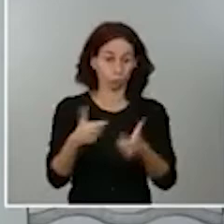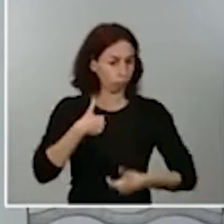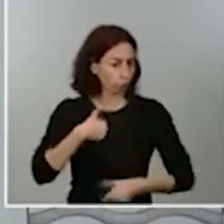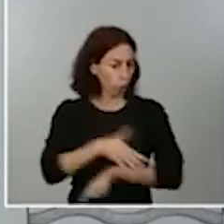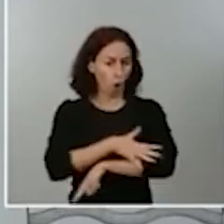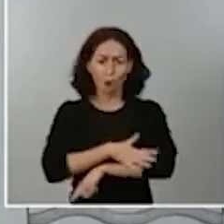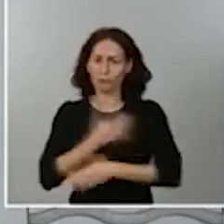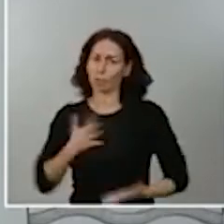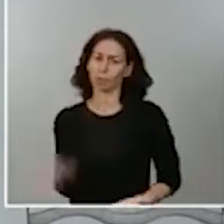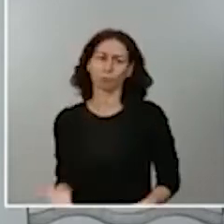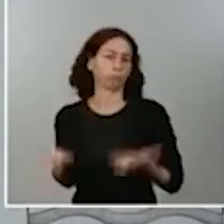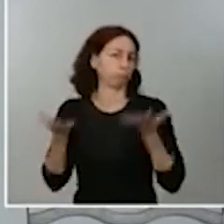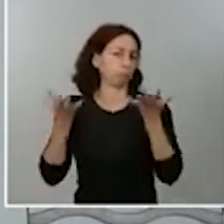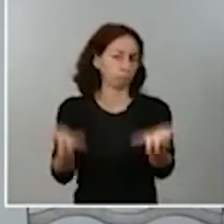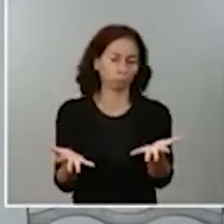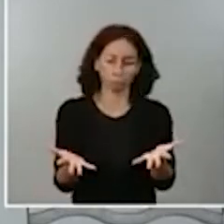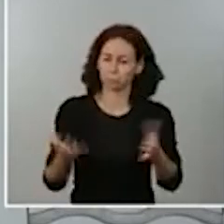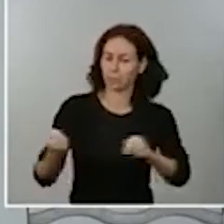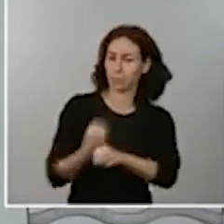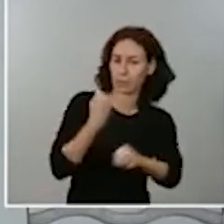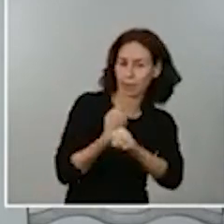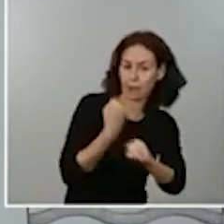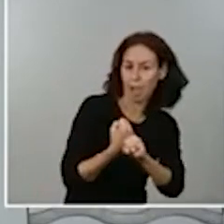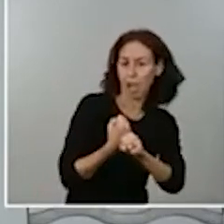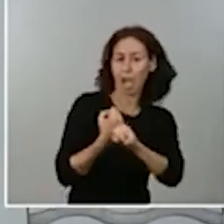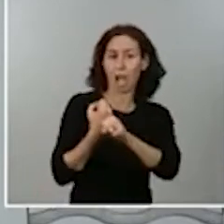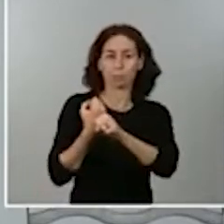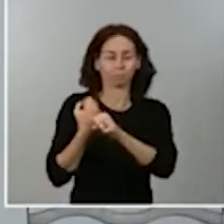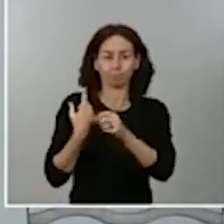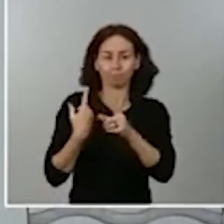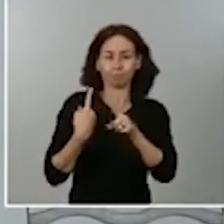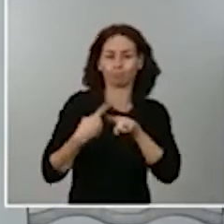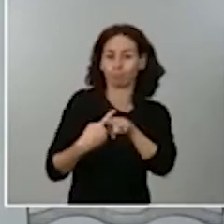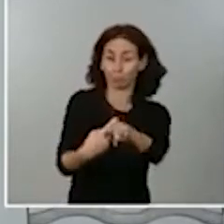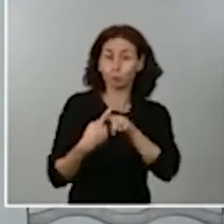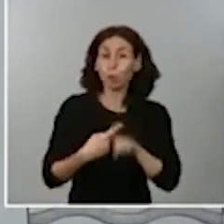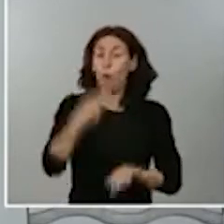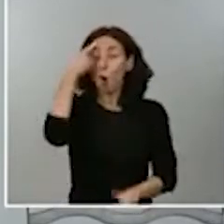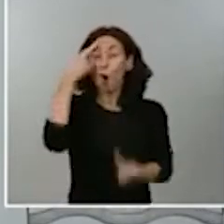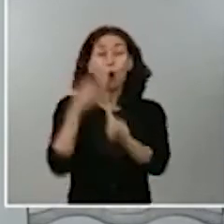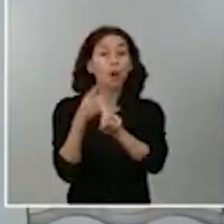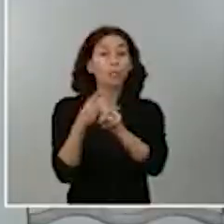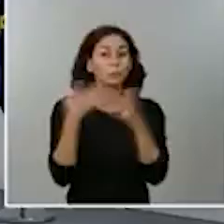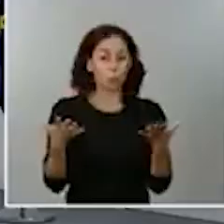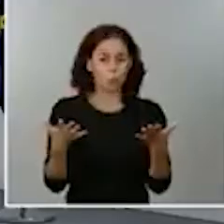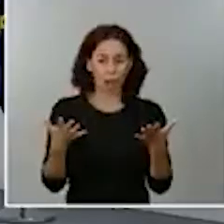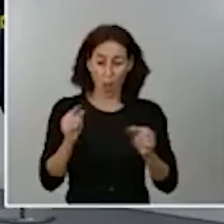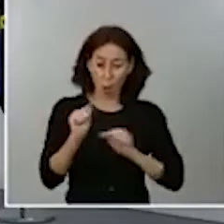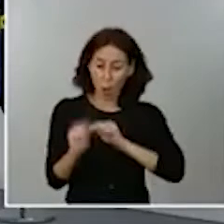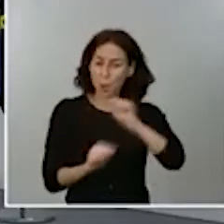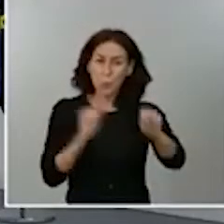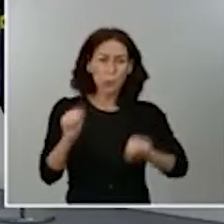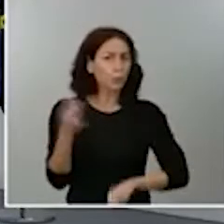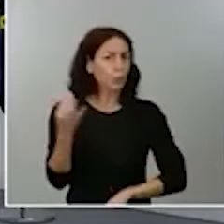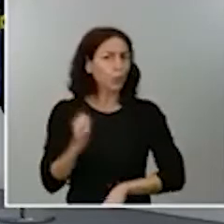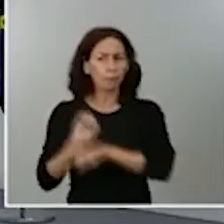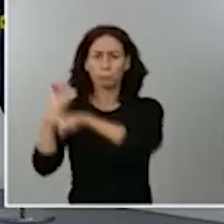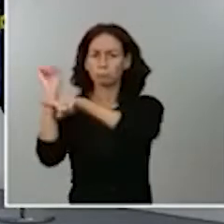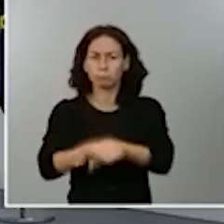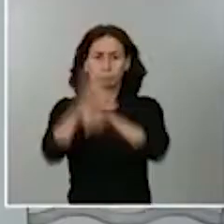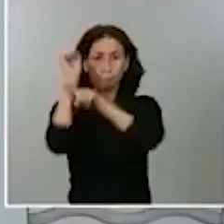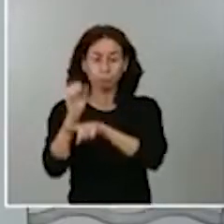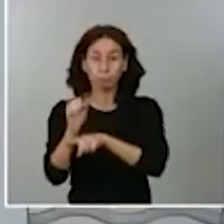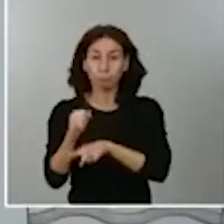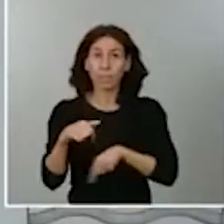seguir trabajando juntos para conjuntamente doblegar el virus. Pero hay que actuar, cuando hay que actuar. Y hoy no podíamos no hacer nada.